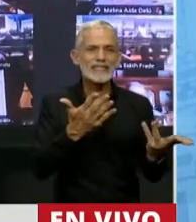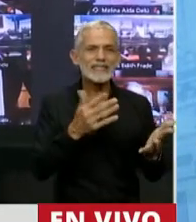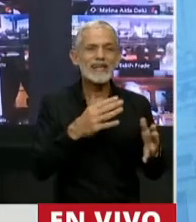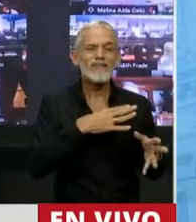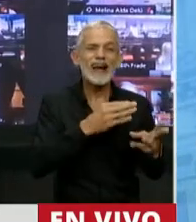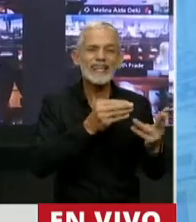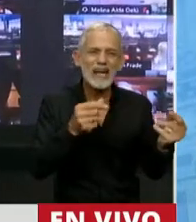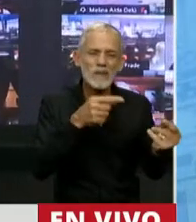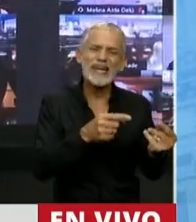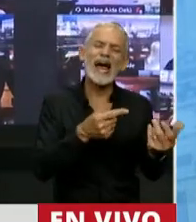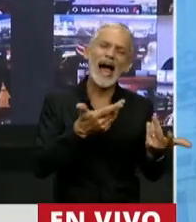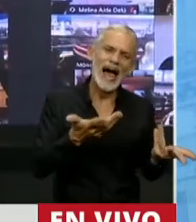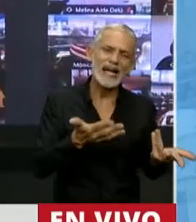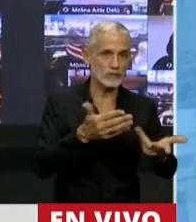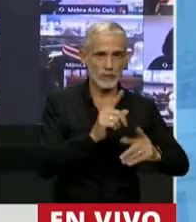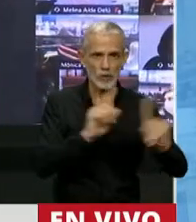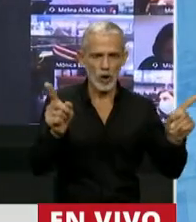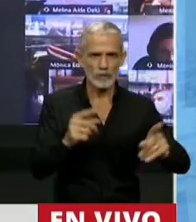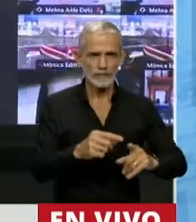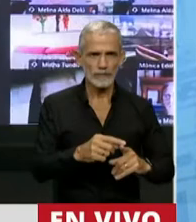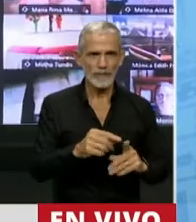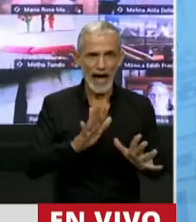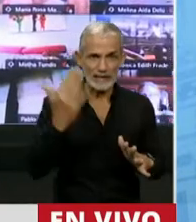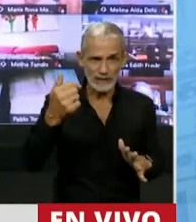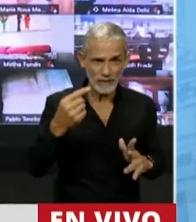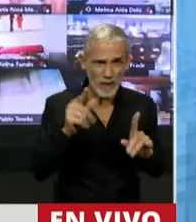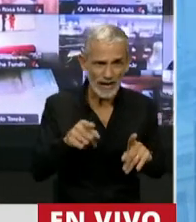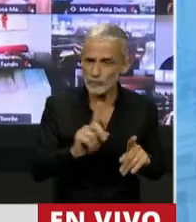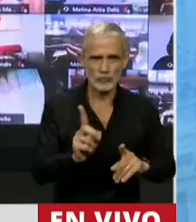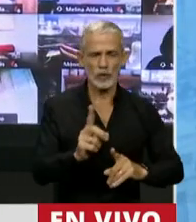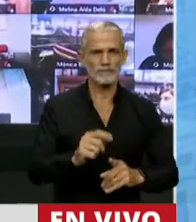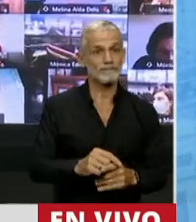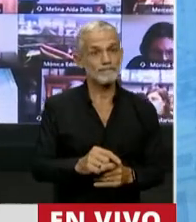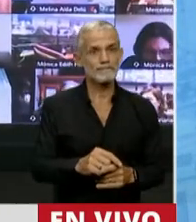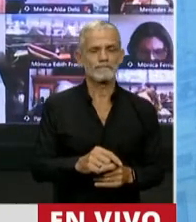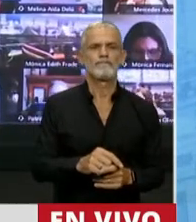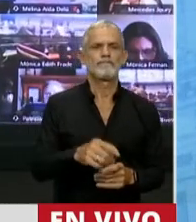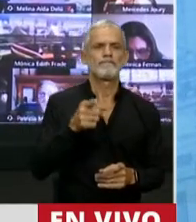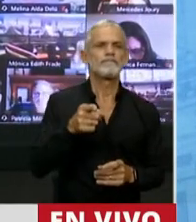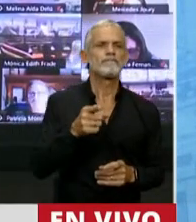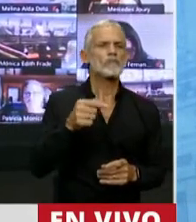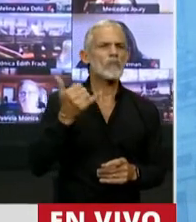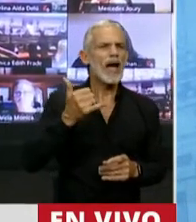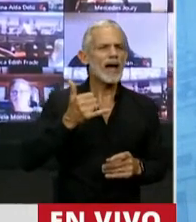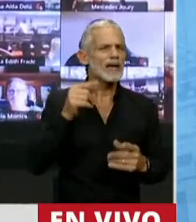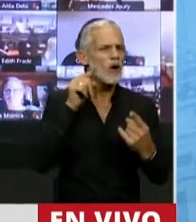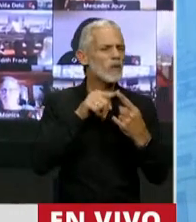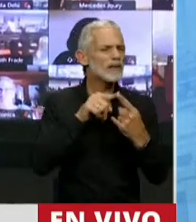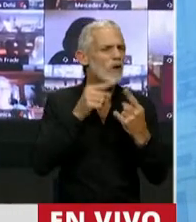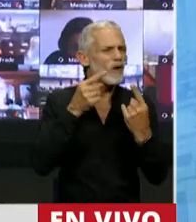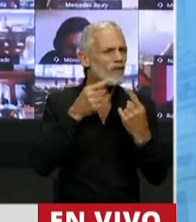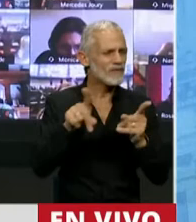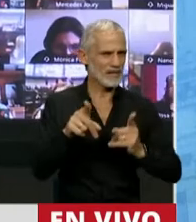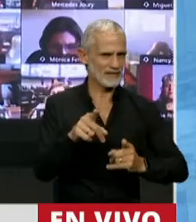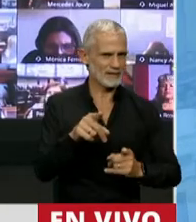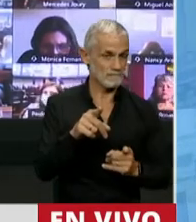inconcluso, pero no. No. Sin embargo, acá hay otra intención y es